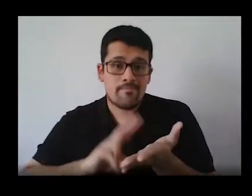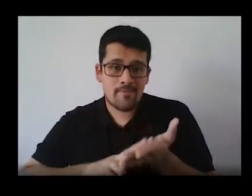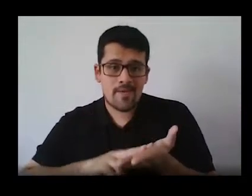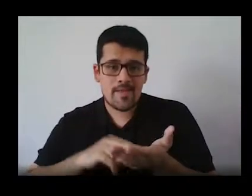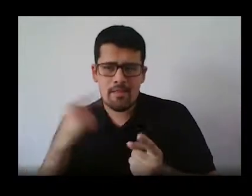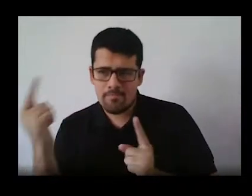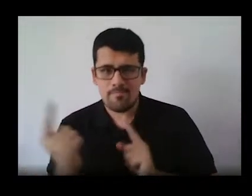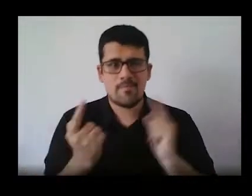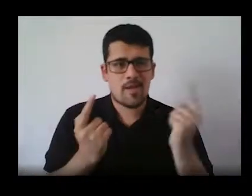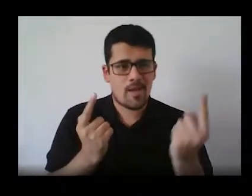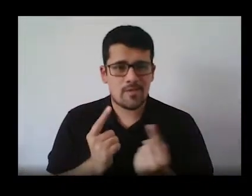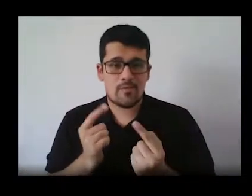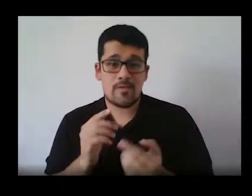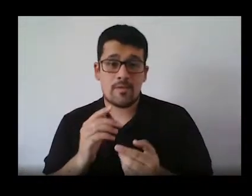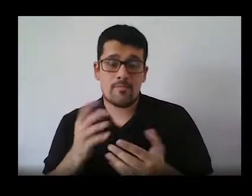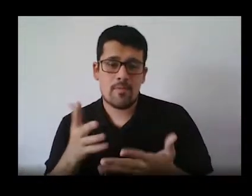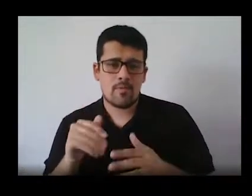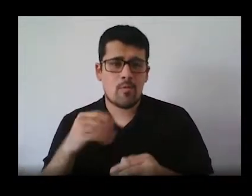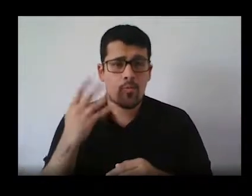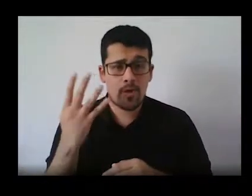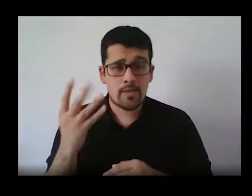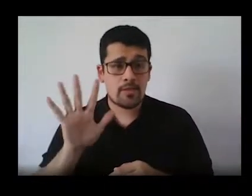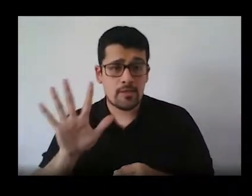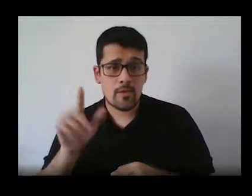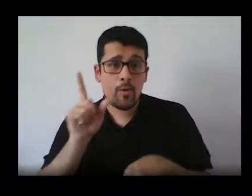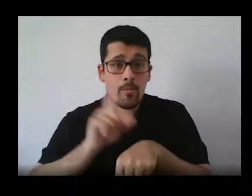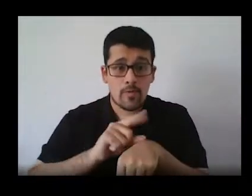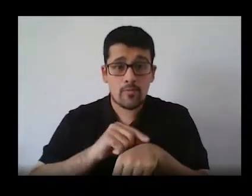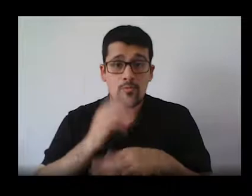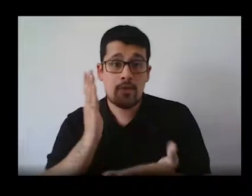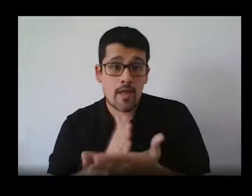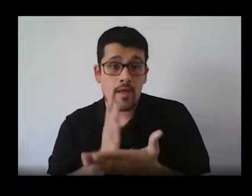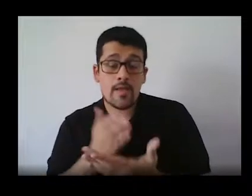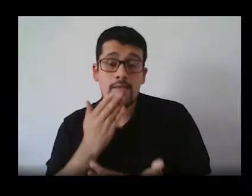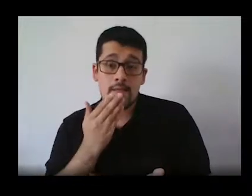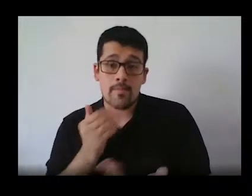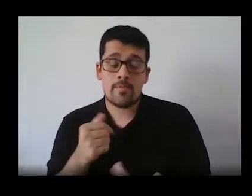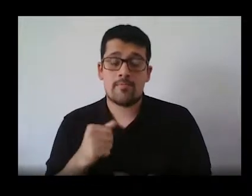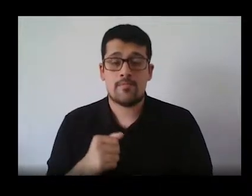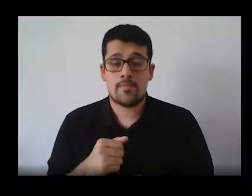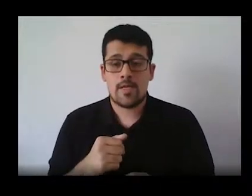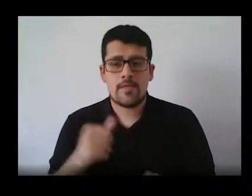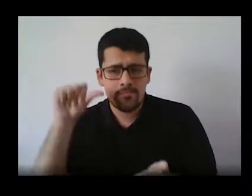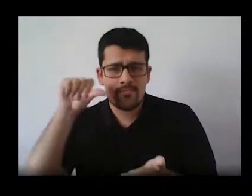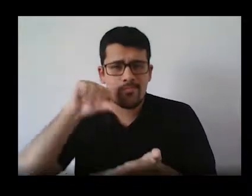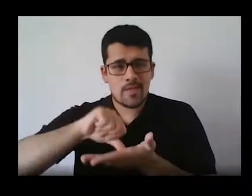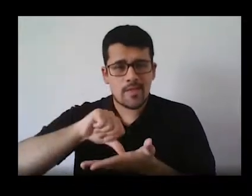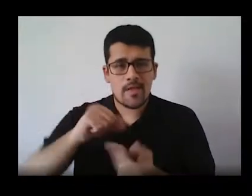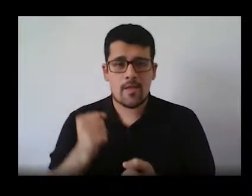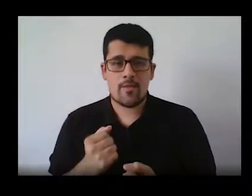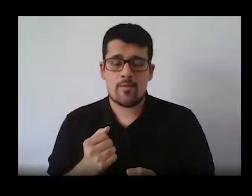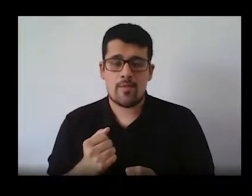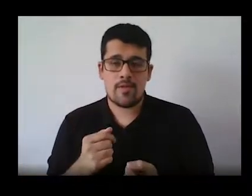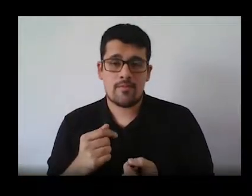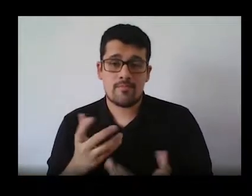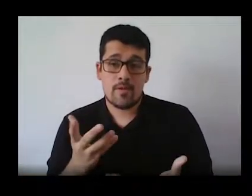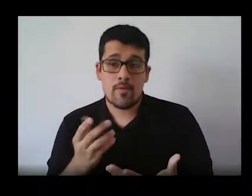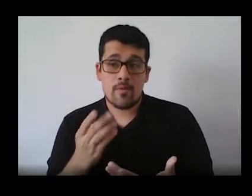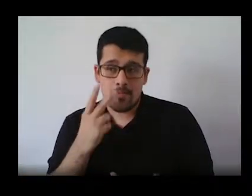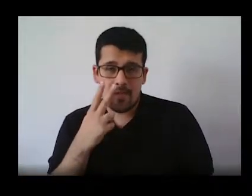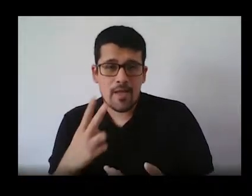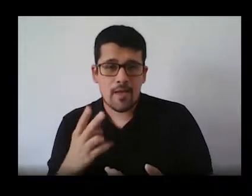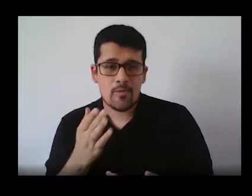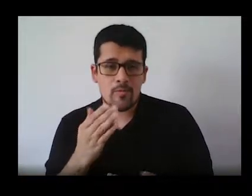de interacción también bien limitado no más de 45 minutos verdad básicamente centrado también en o